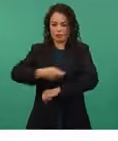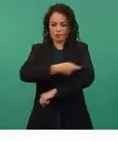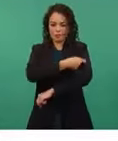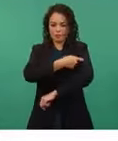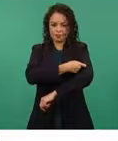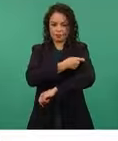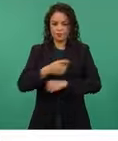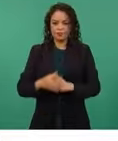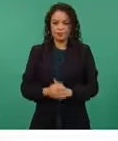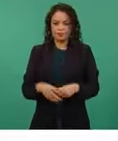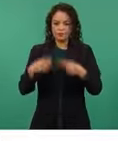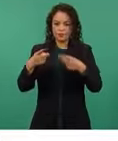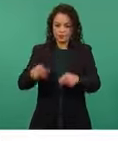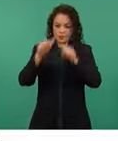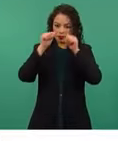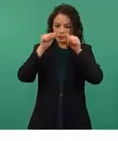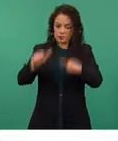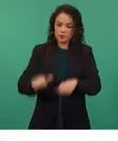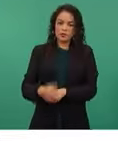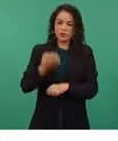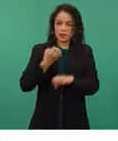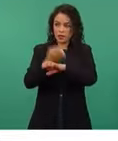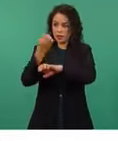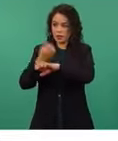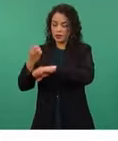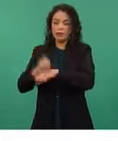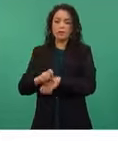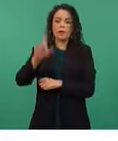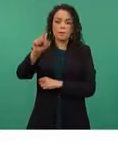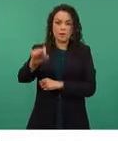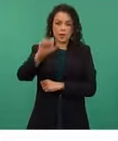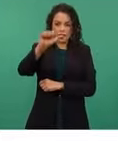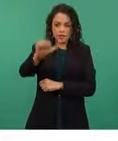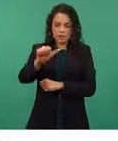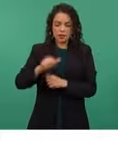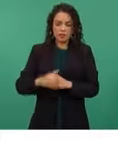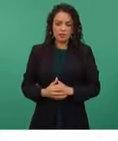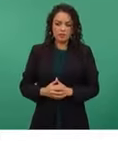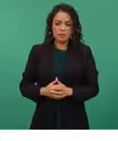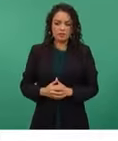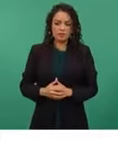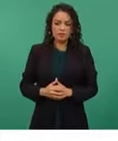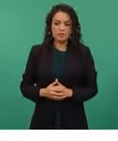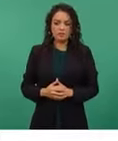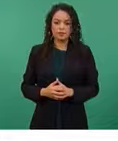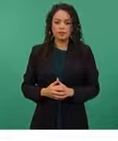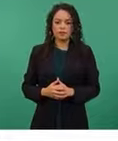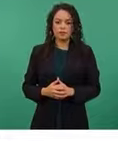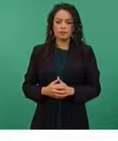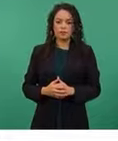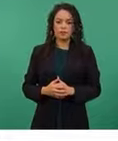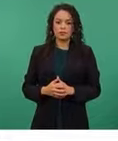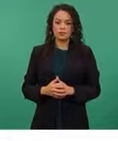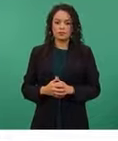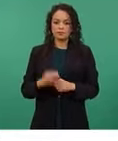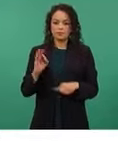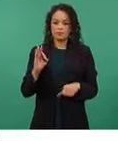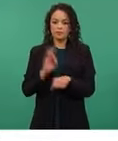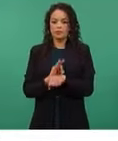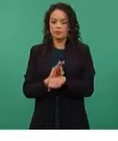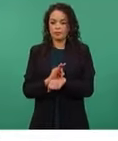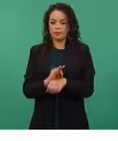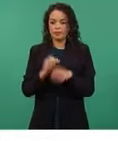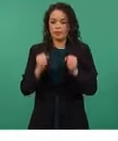Se atendieron a 26 entidades federativas. Se les dio seguridad a las 41